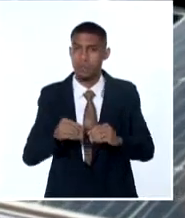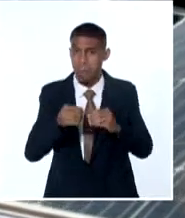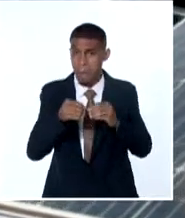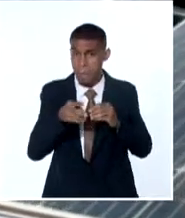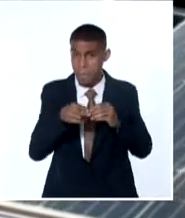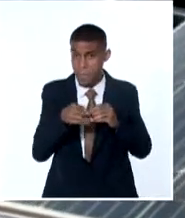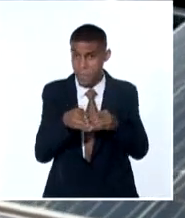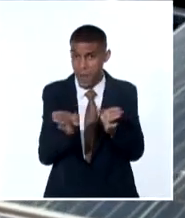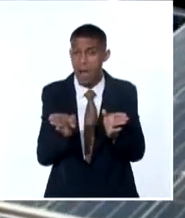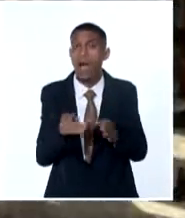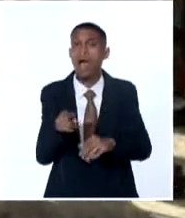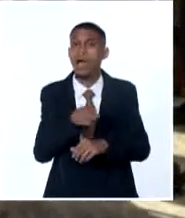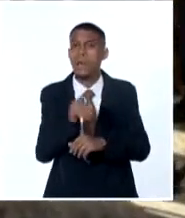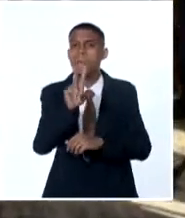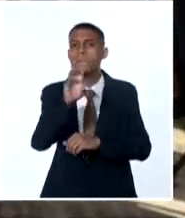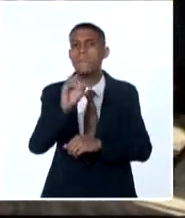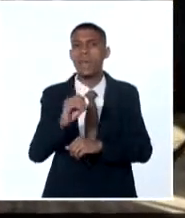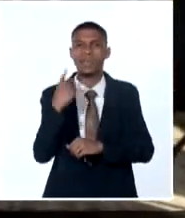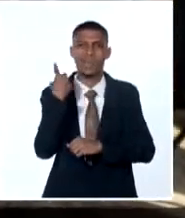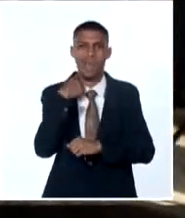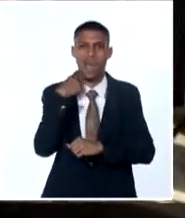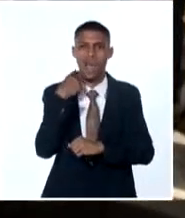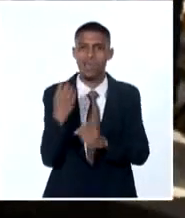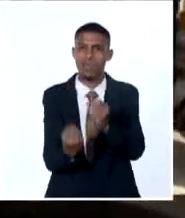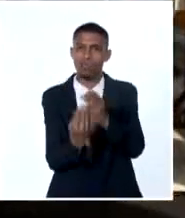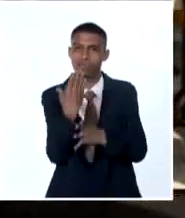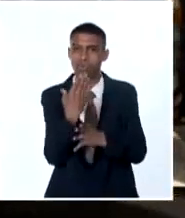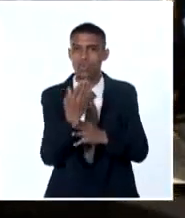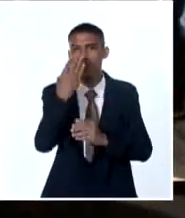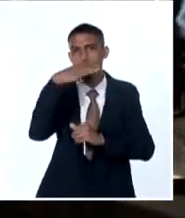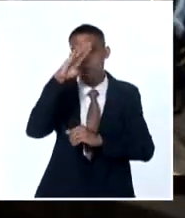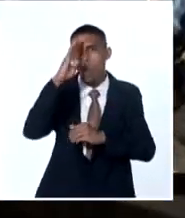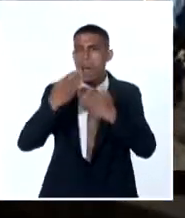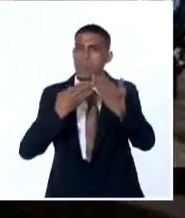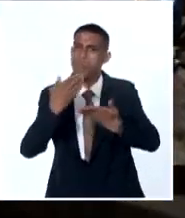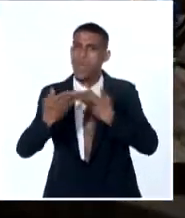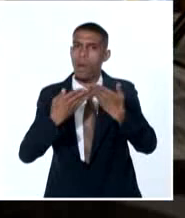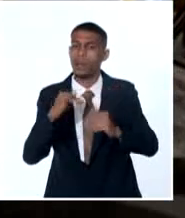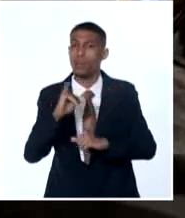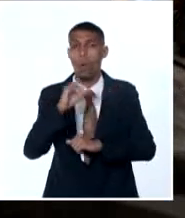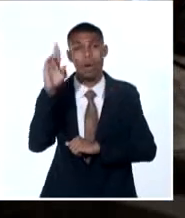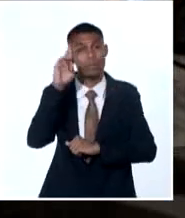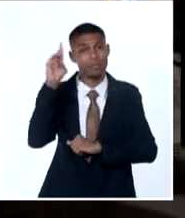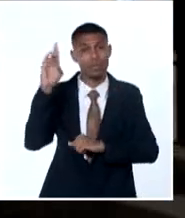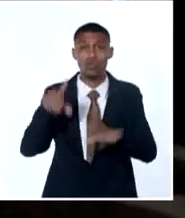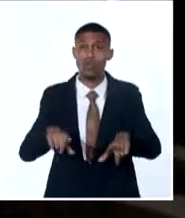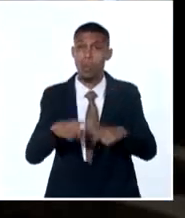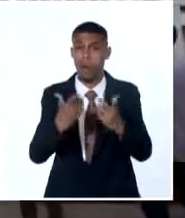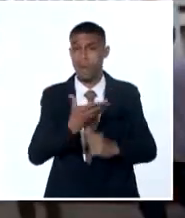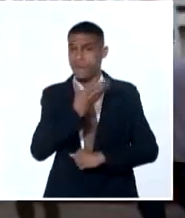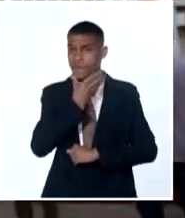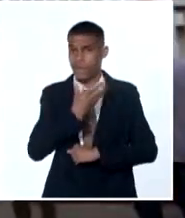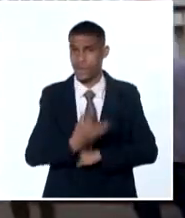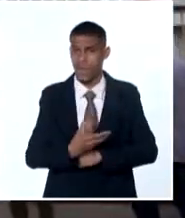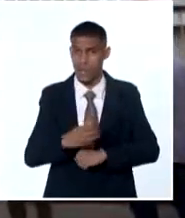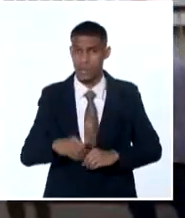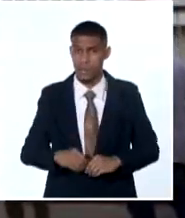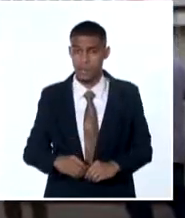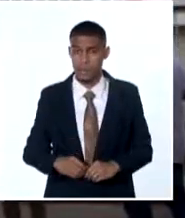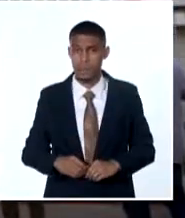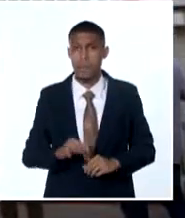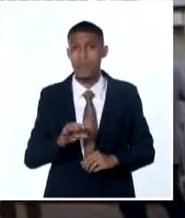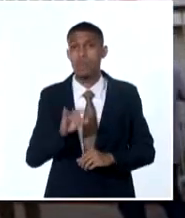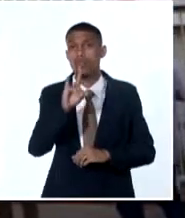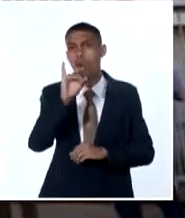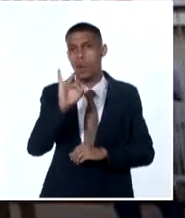celebraciones por los 20 años de Cuba Debate y rinde homenaje al comandante en jefe Fidel Castro Ruz en el aniversario 97